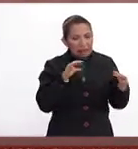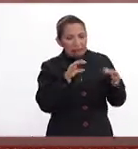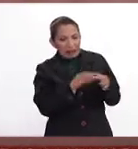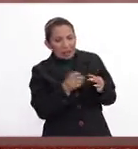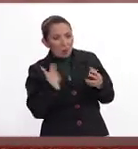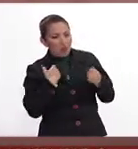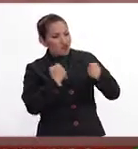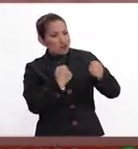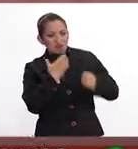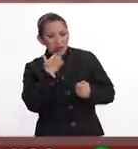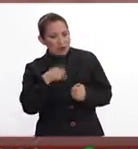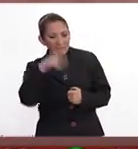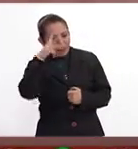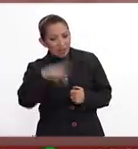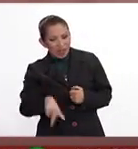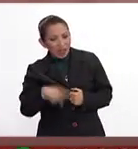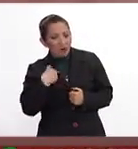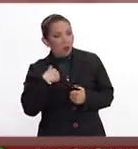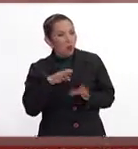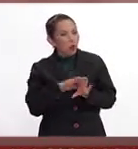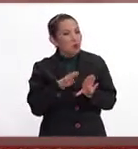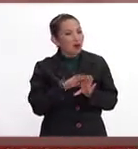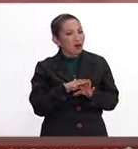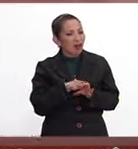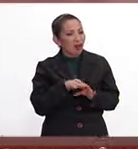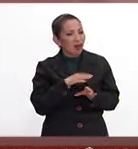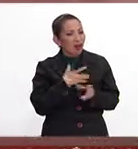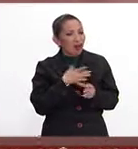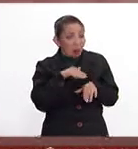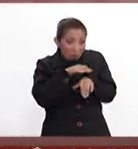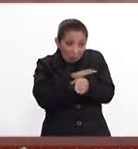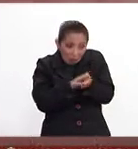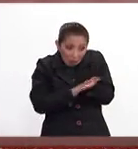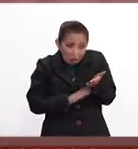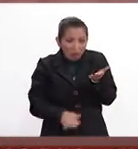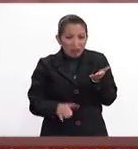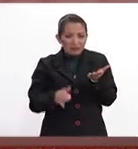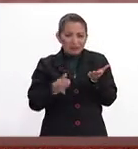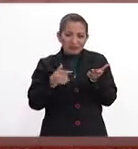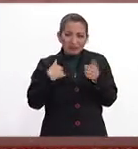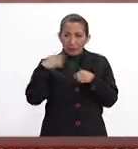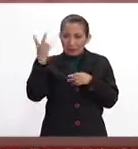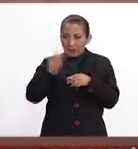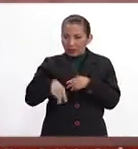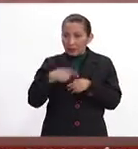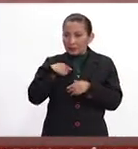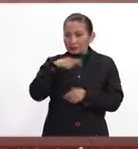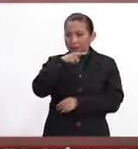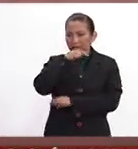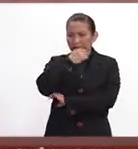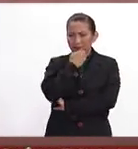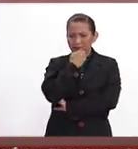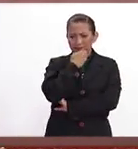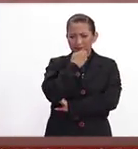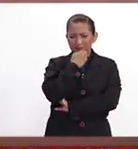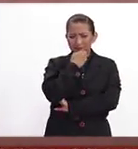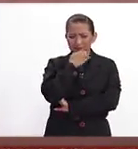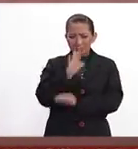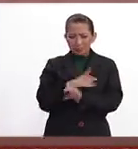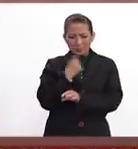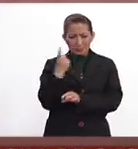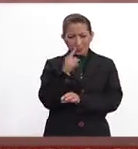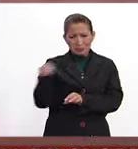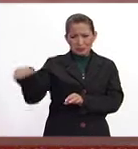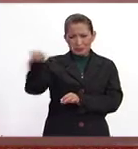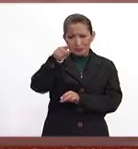el patio trasero, como lo queremos llamar. Honestamente, a mí me dejó entrepreocupado y porque si